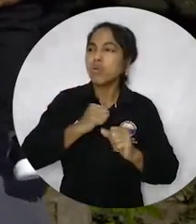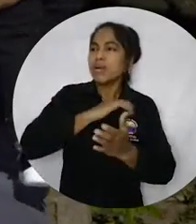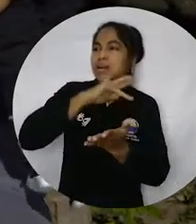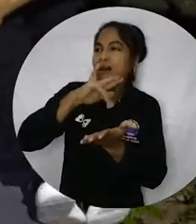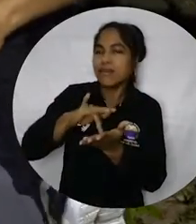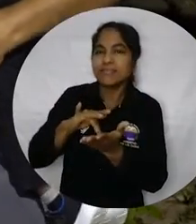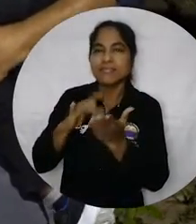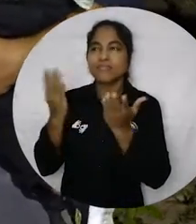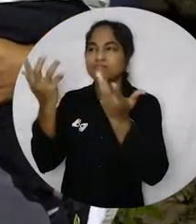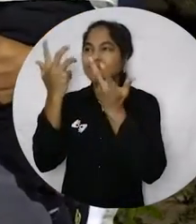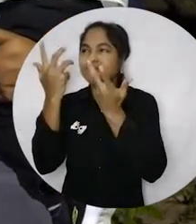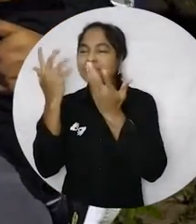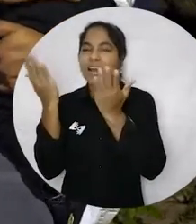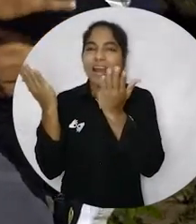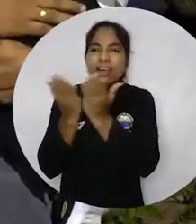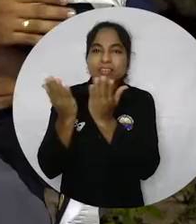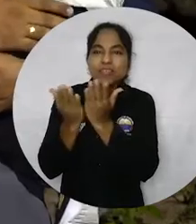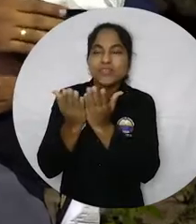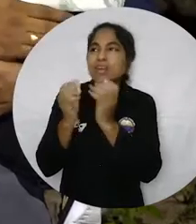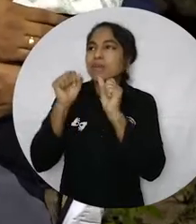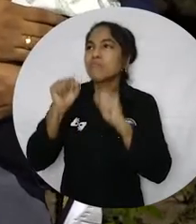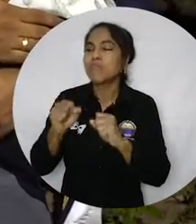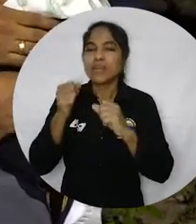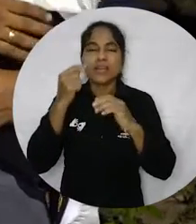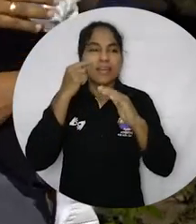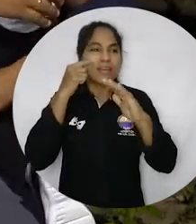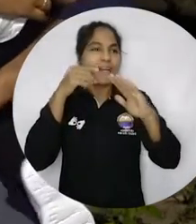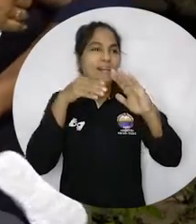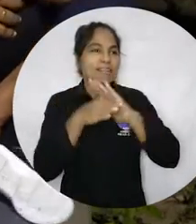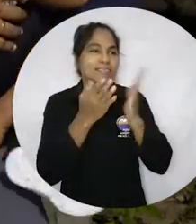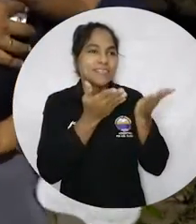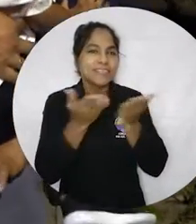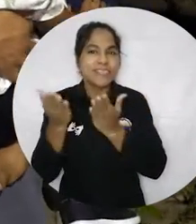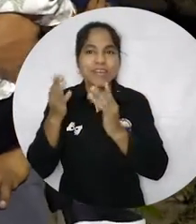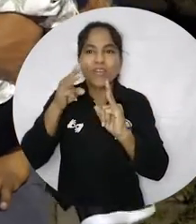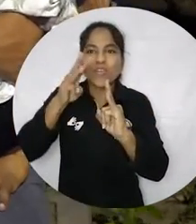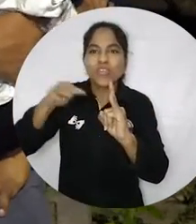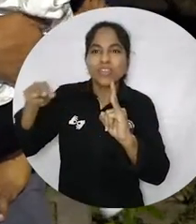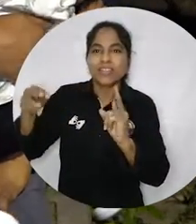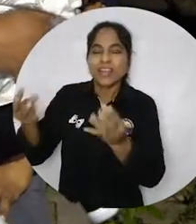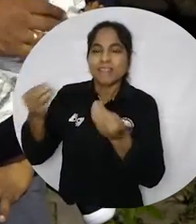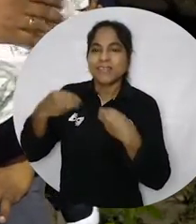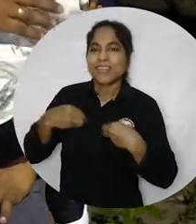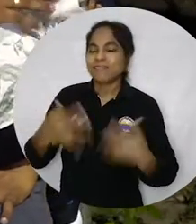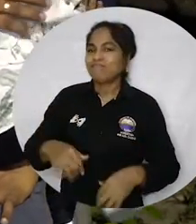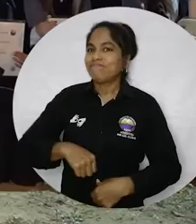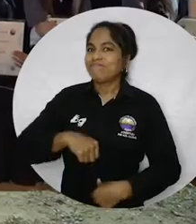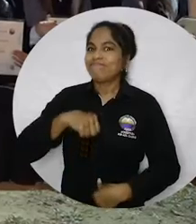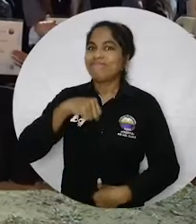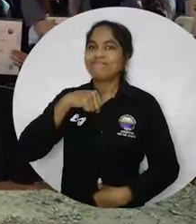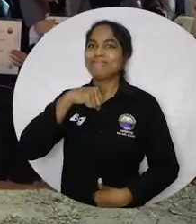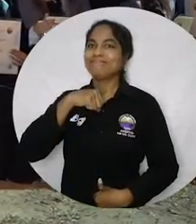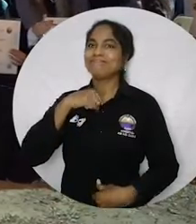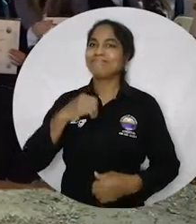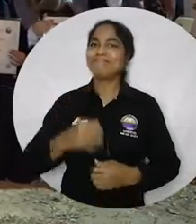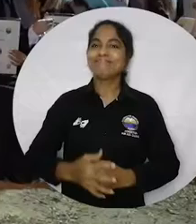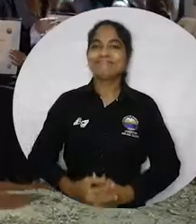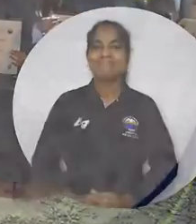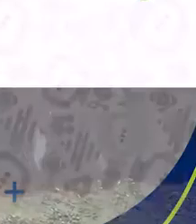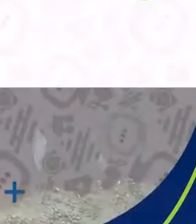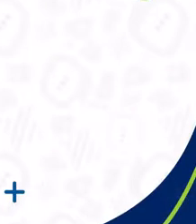DEJEN ESTUDIAR QUE NOS PERMITAN PUES ACCEDER A TODO ESTO LA VERDAD ES QUE ES UN ORGULLO MUY GRANDE